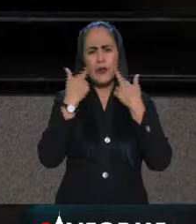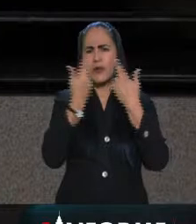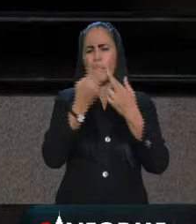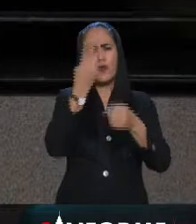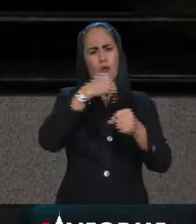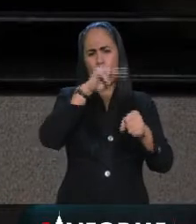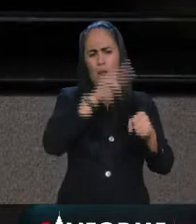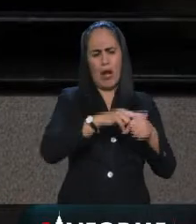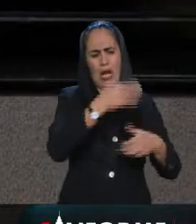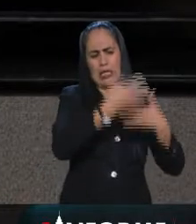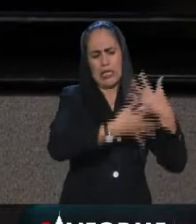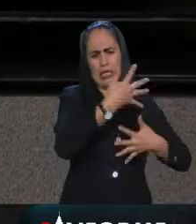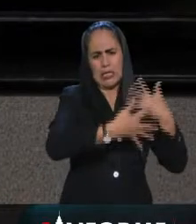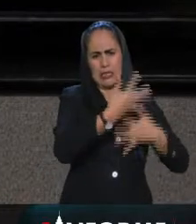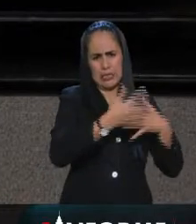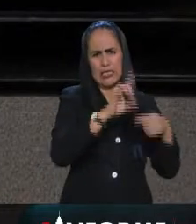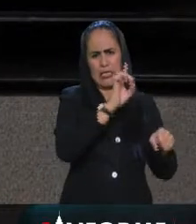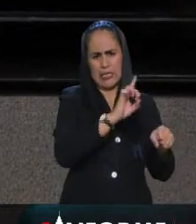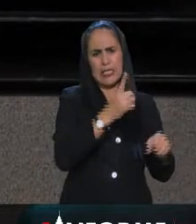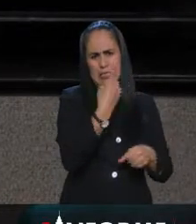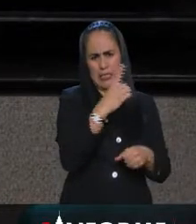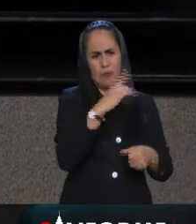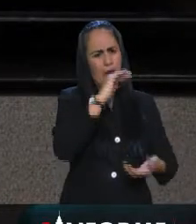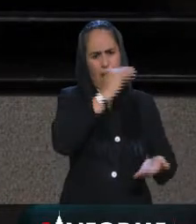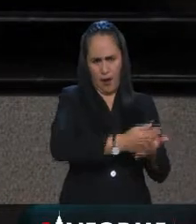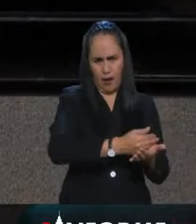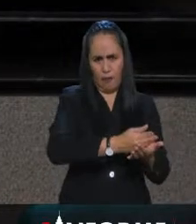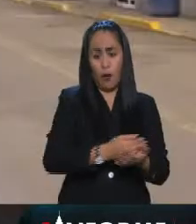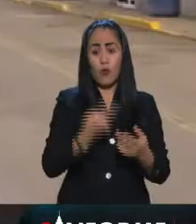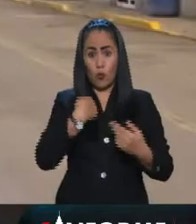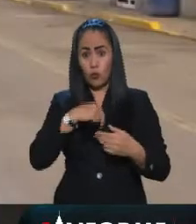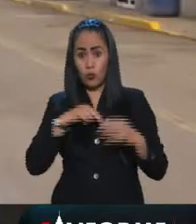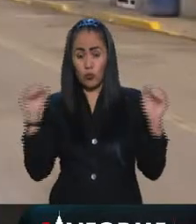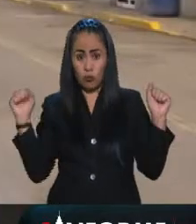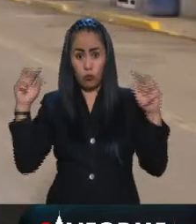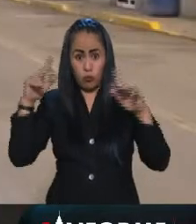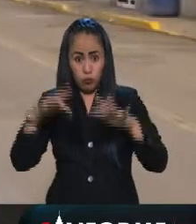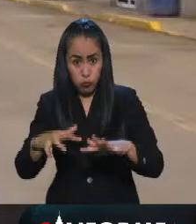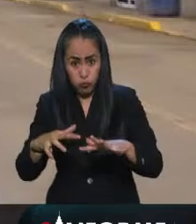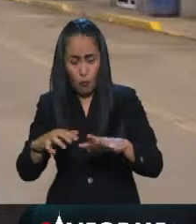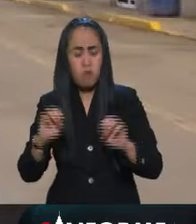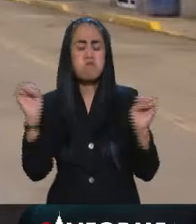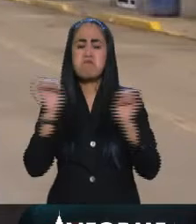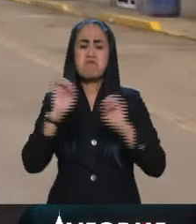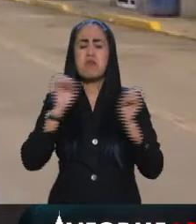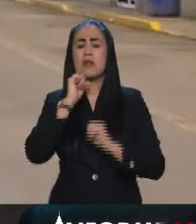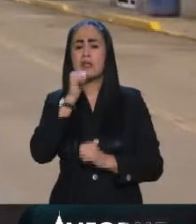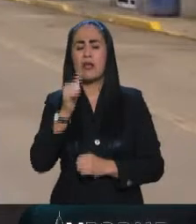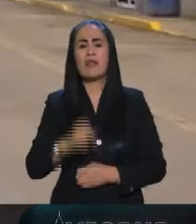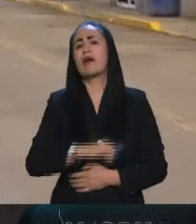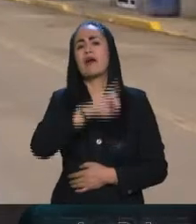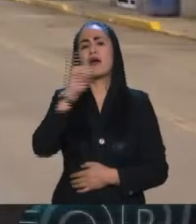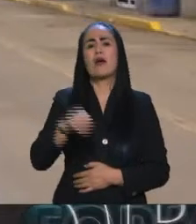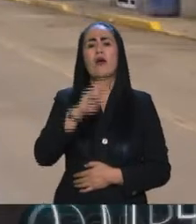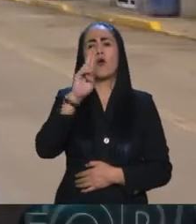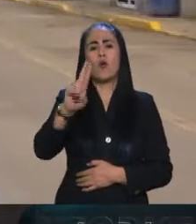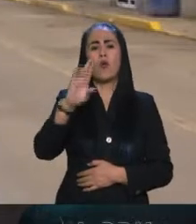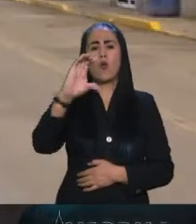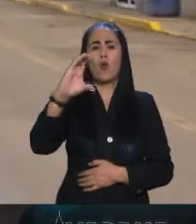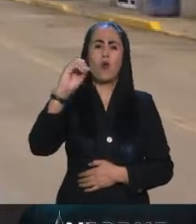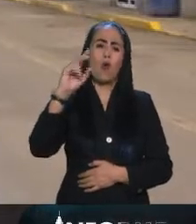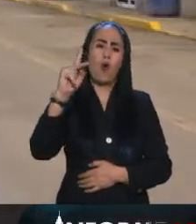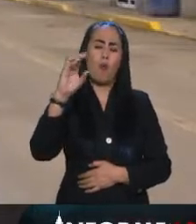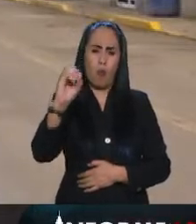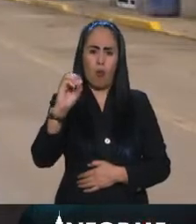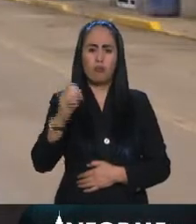día 15, y pues no estábamos reunidos, ni mucho menos. Y en la Junta de Coordinación Política se decidió